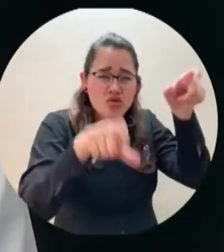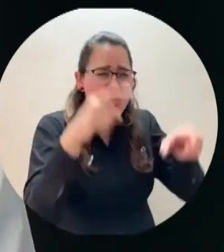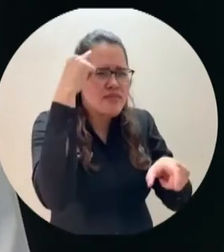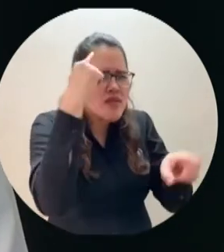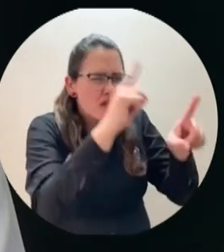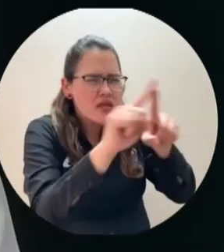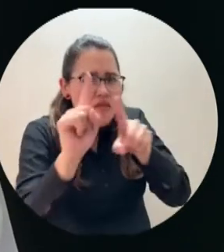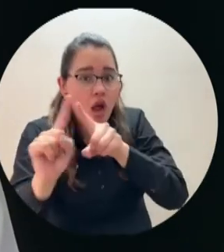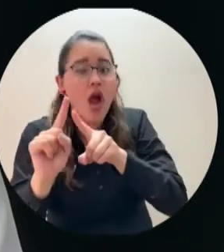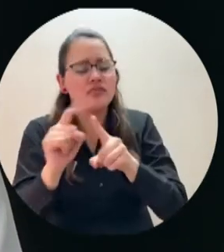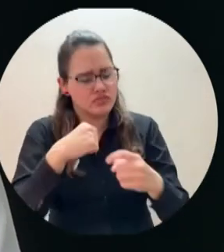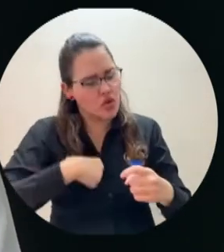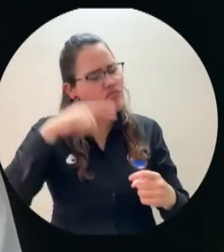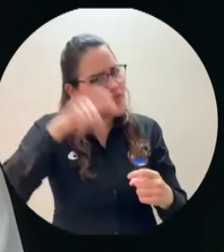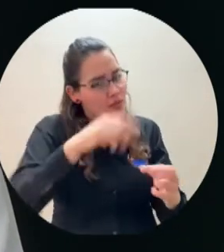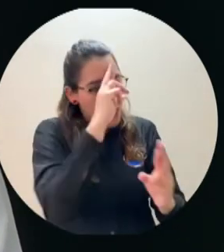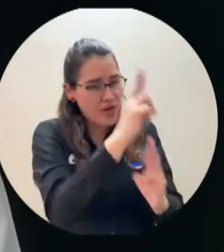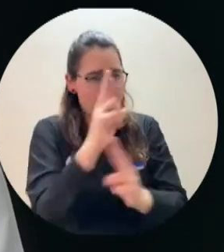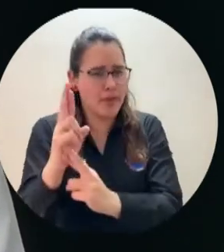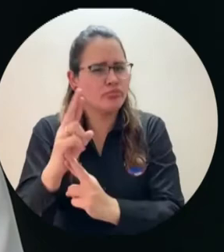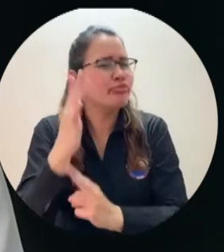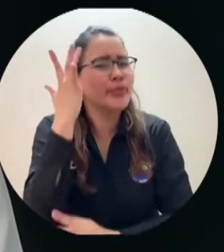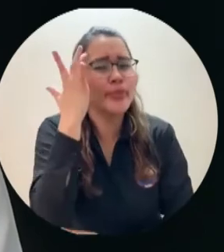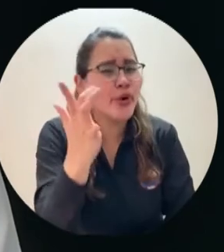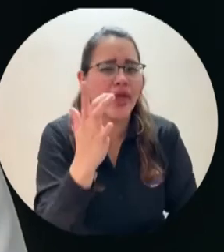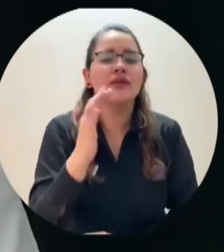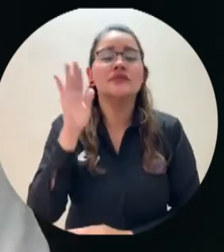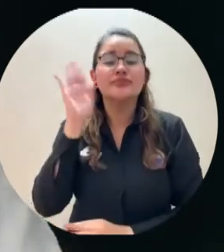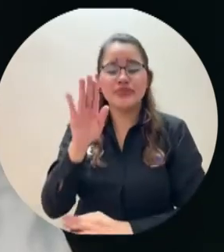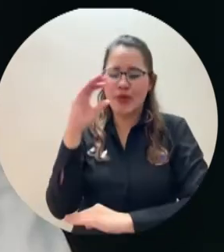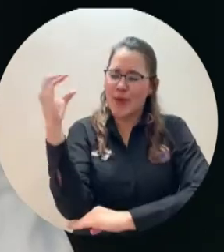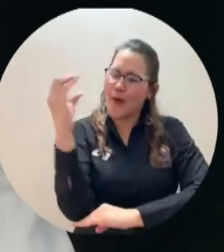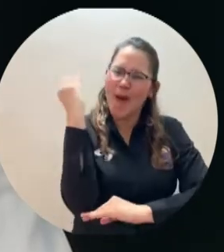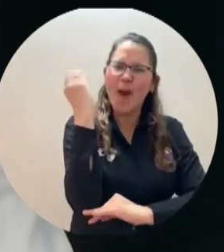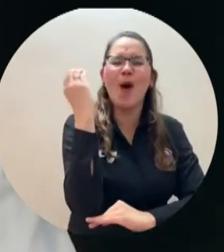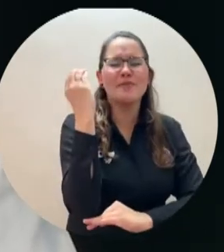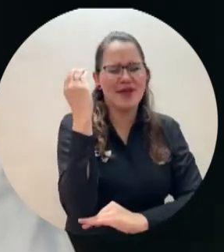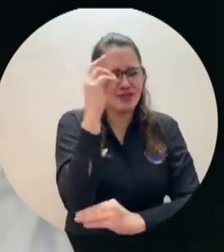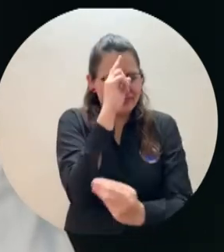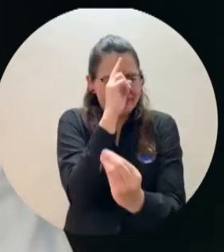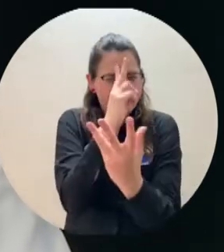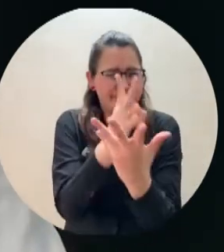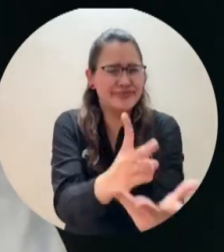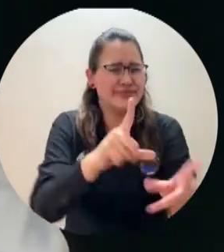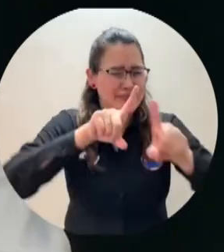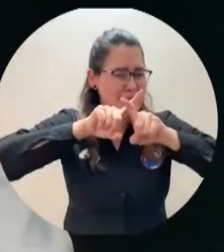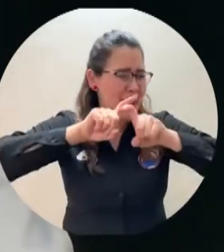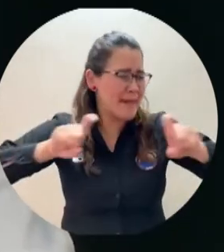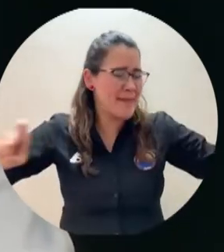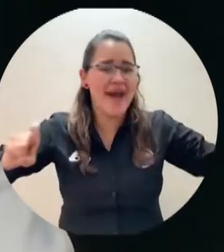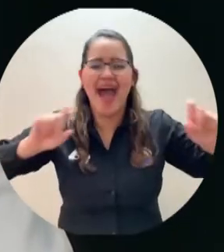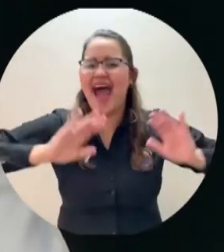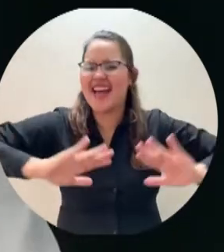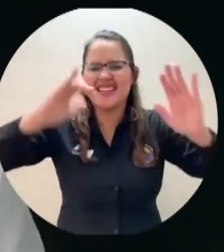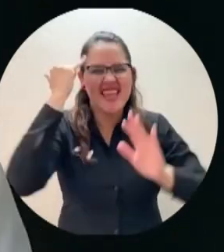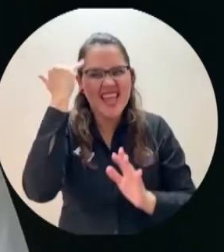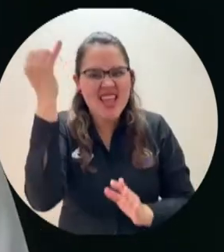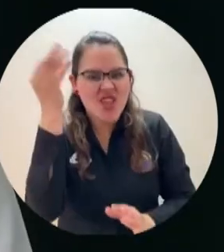diversidad de culturas, saberes, ideologías, creencias, identidades, están nuestras fortalezas como país.